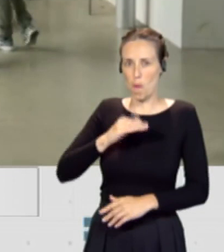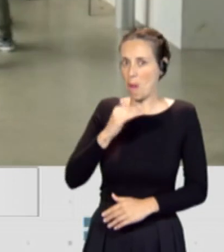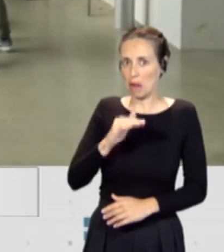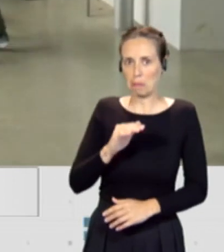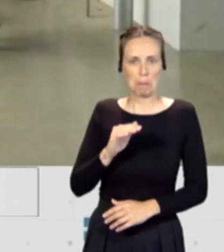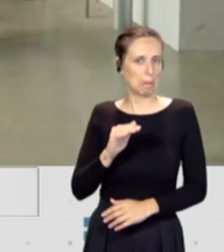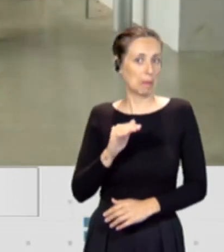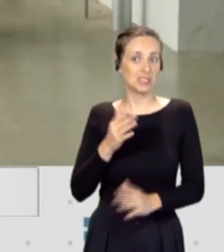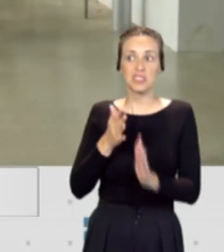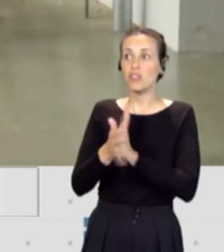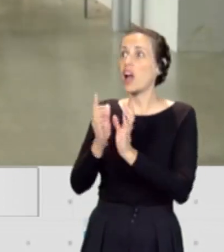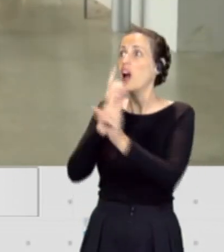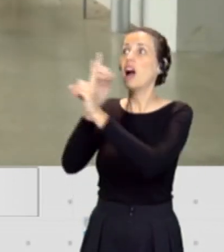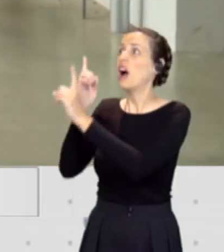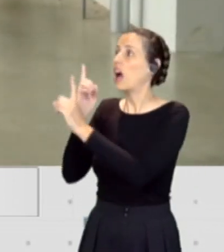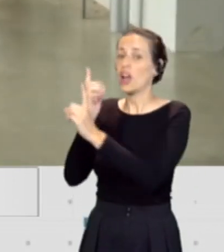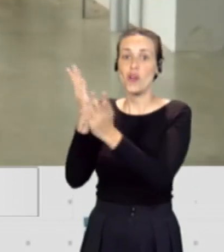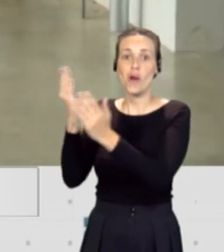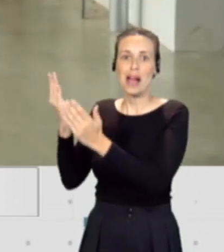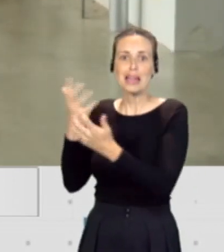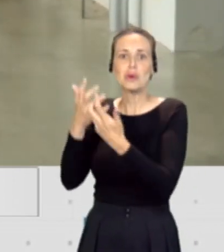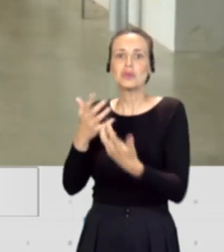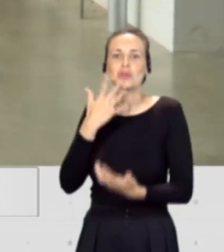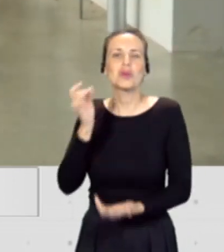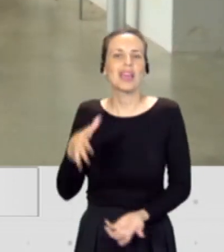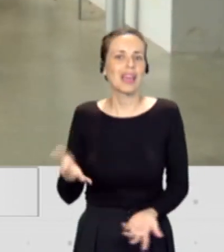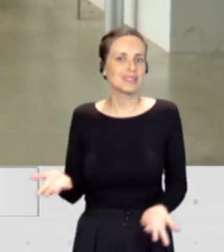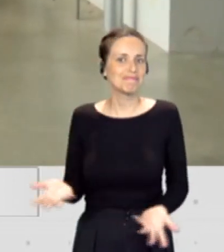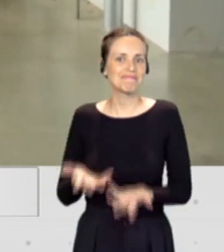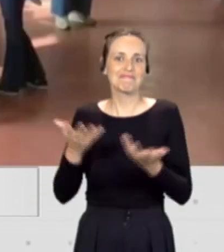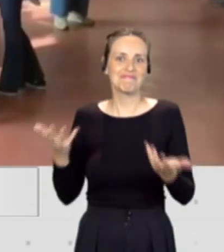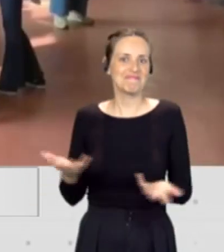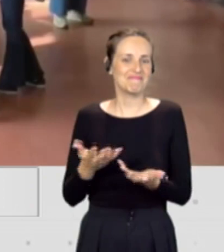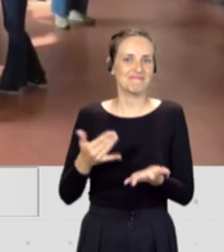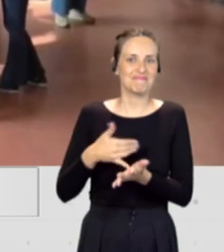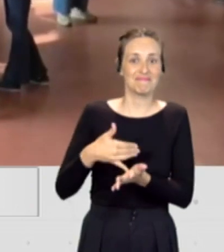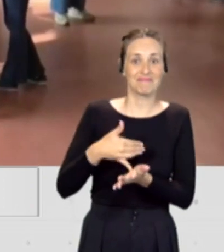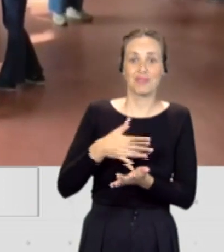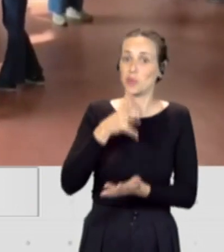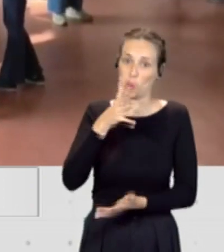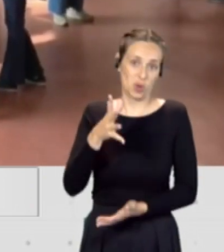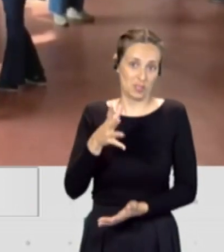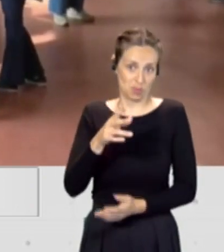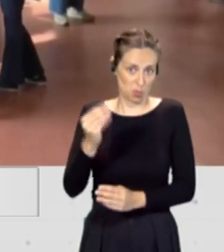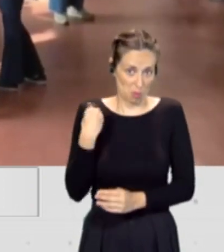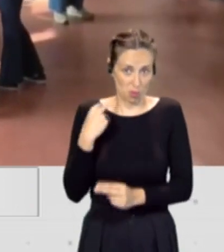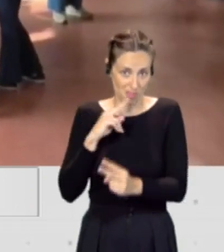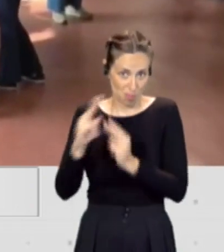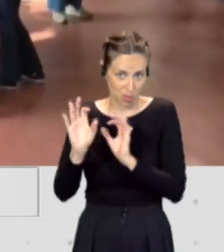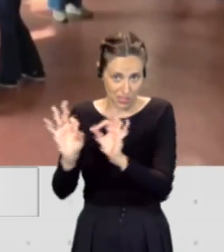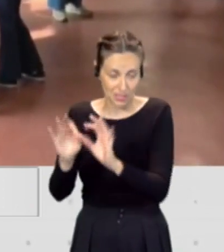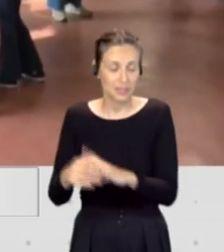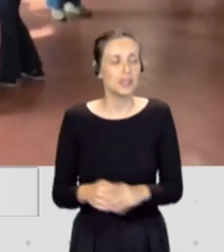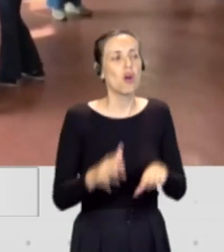si no tengo enemigo contra quien lo luchar, es una lucha en vano, ¿no? Yo creo que esa es la frase que es la respuesta a esa pregunta que tú me estás comentando.